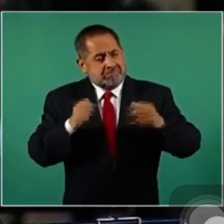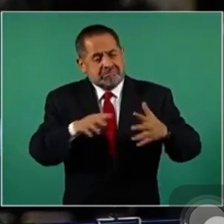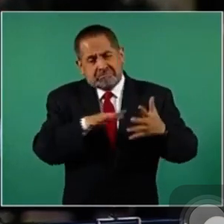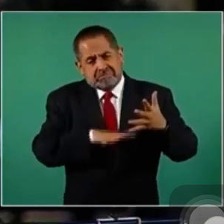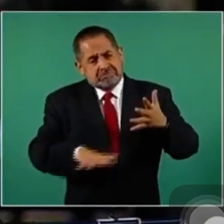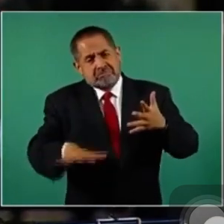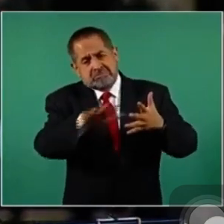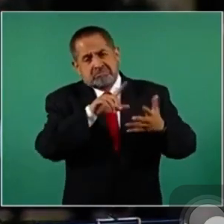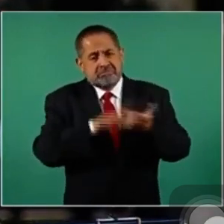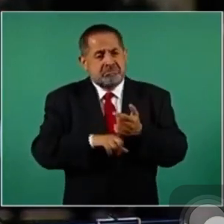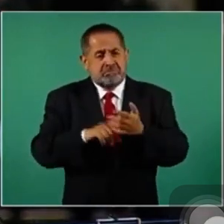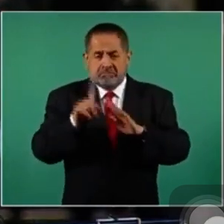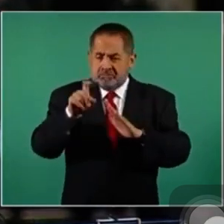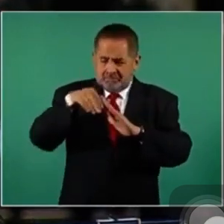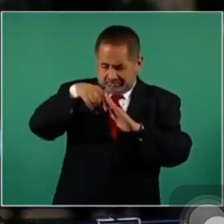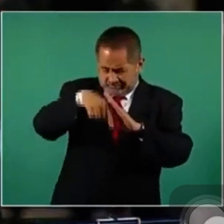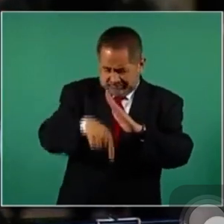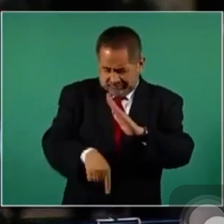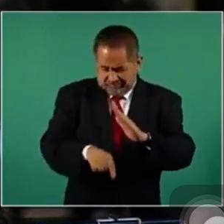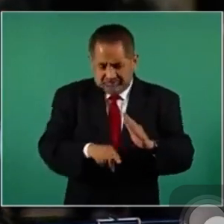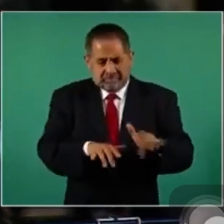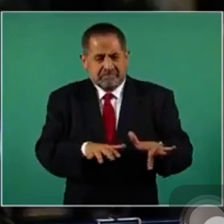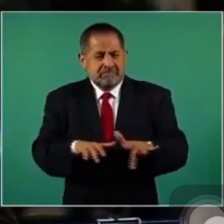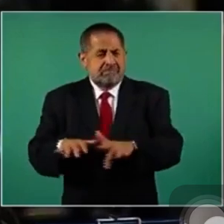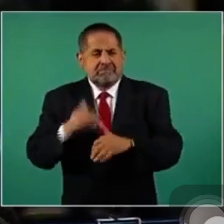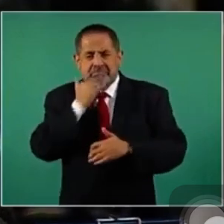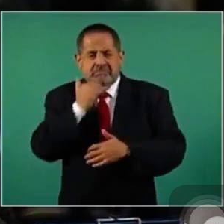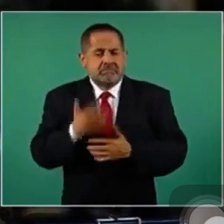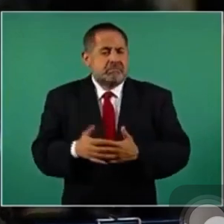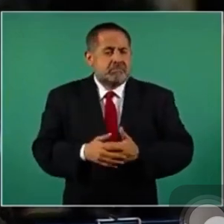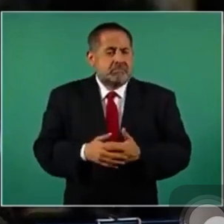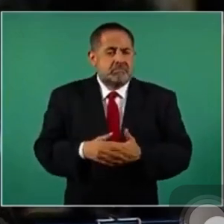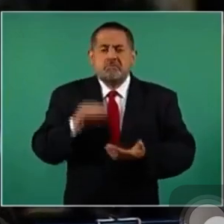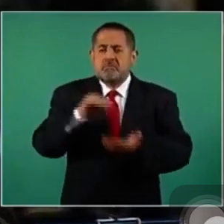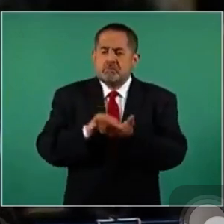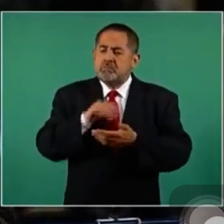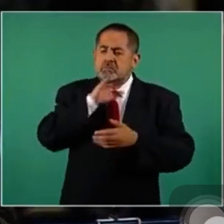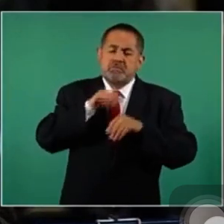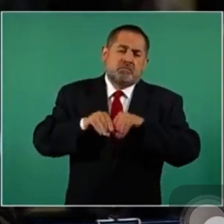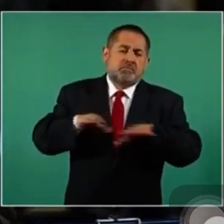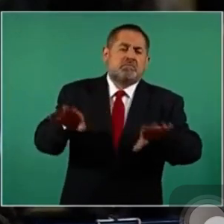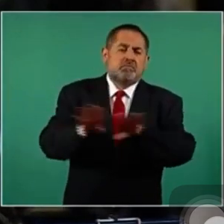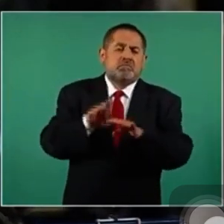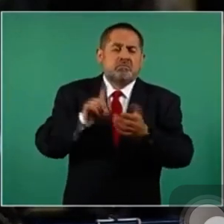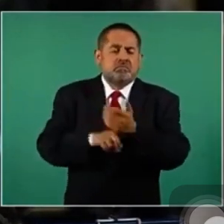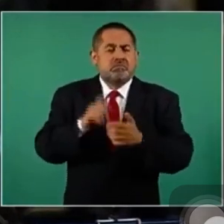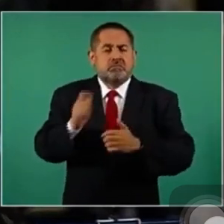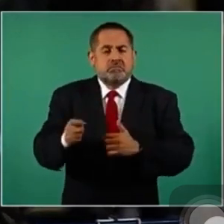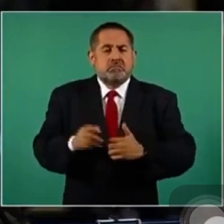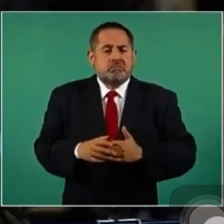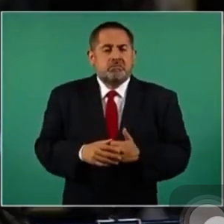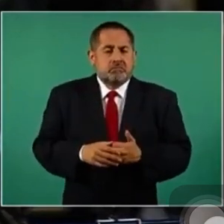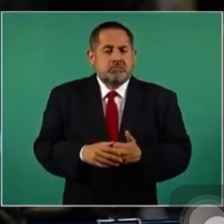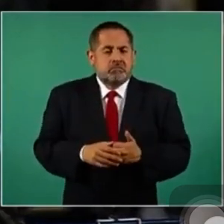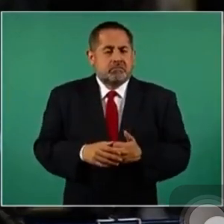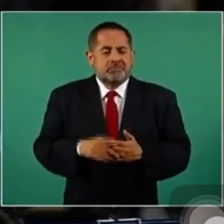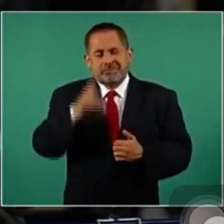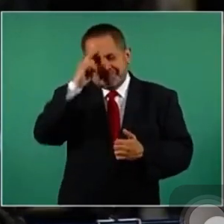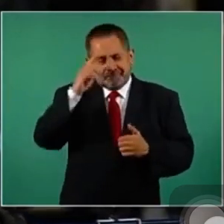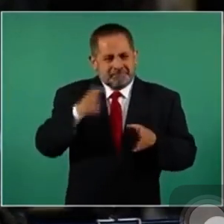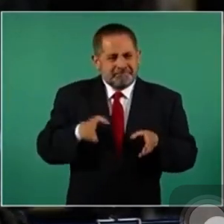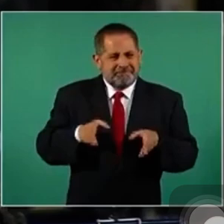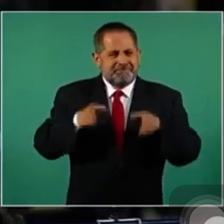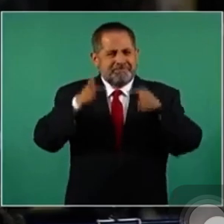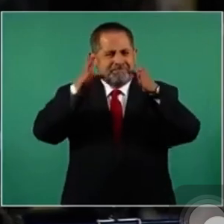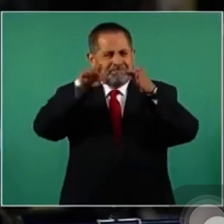los mantos freáticos y que incluso contamina también lo que es el Cañón del Sumidero